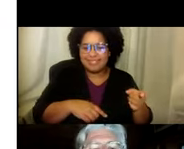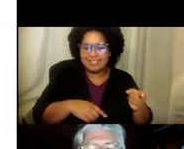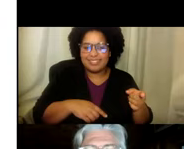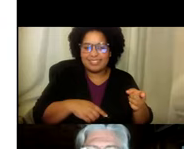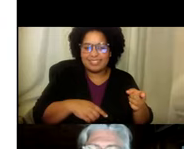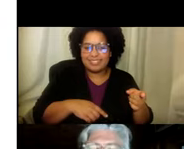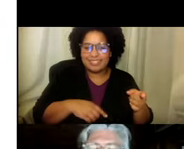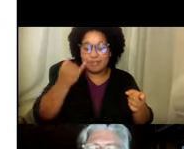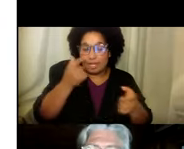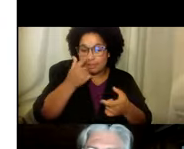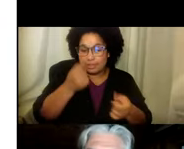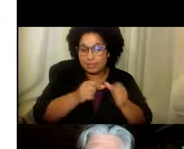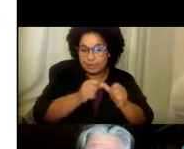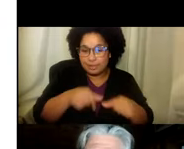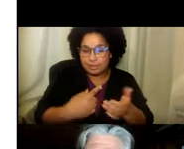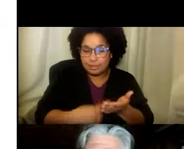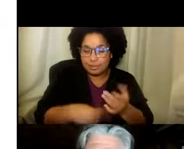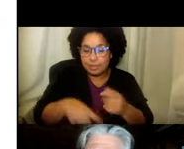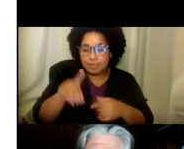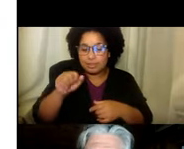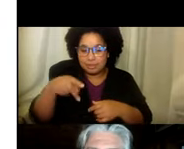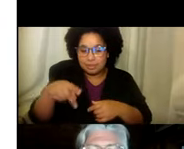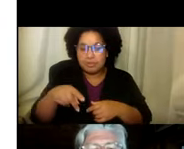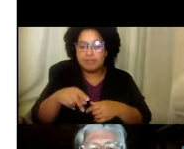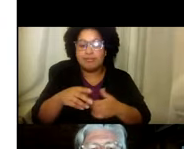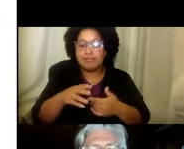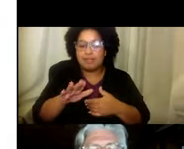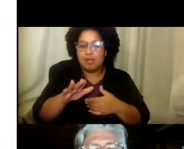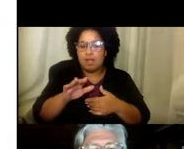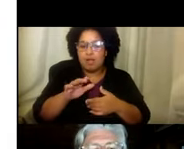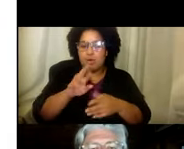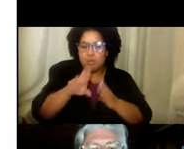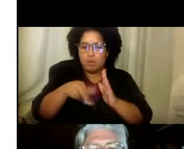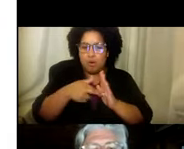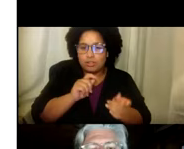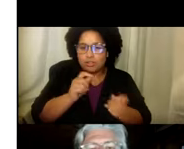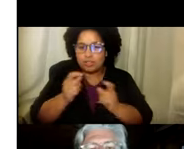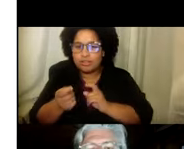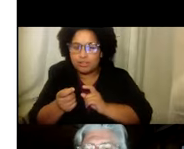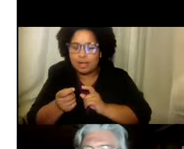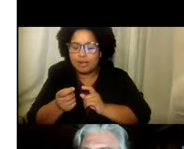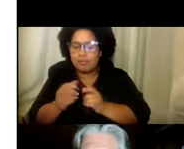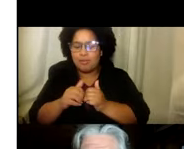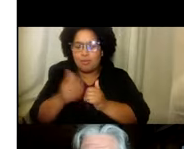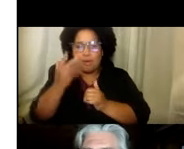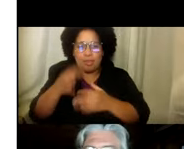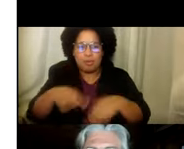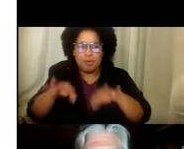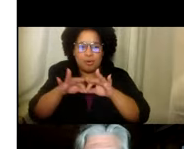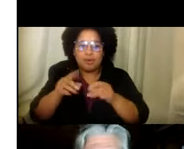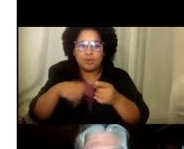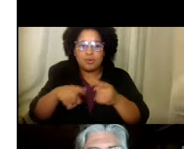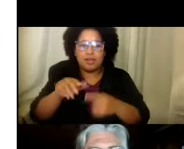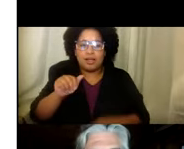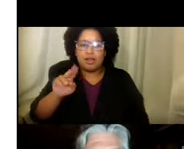Para los DCPs. Y cuán importante es. Y si. Le interesa. Continuar. Esta conversación. Por favor. Acompáñenos. día viernes.